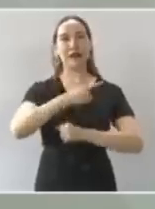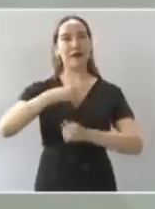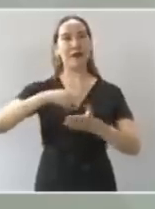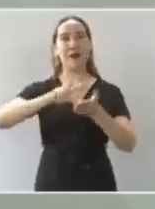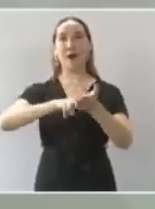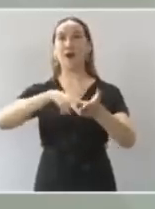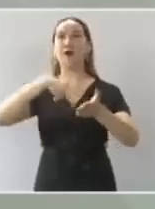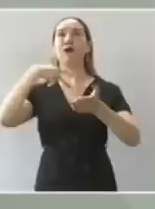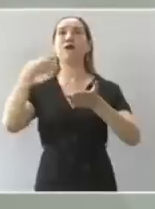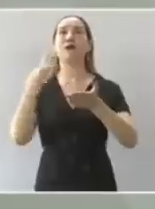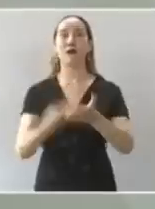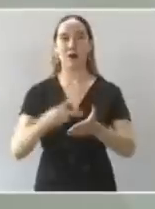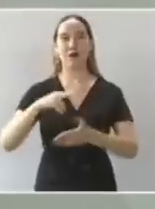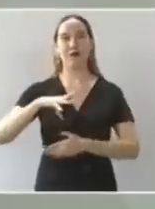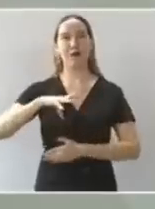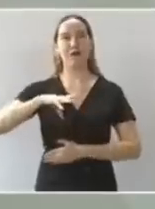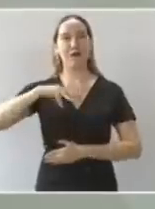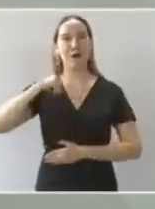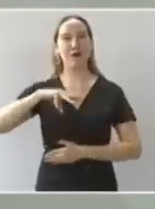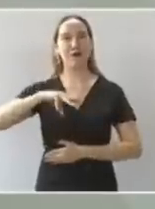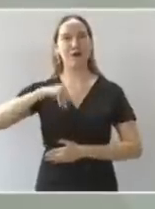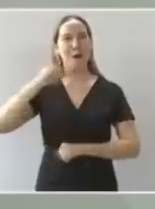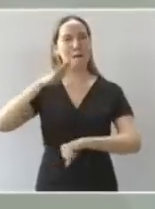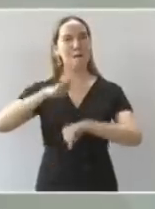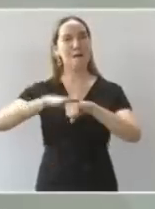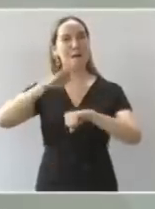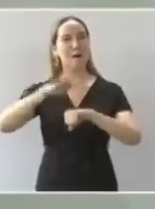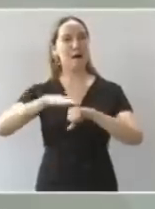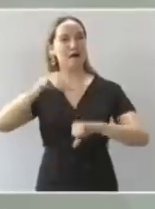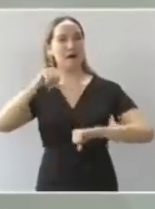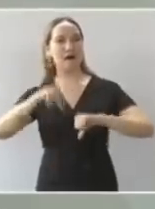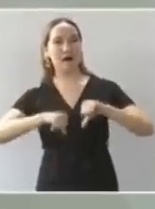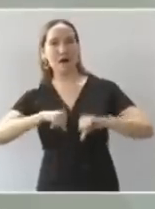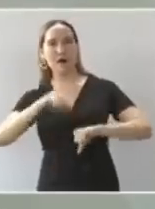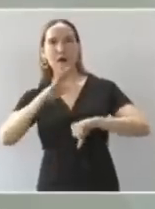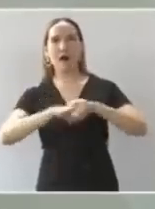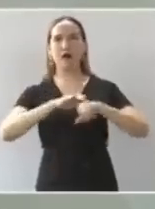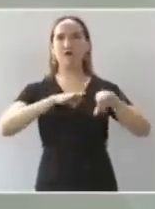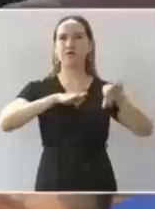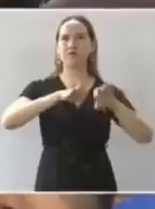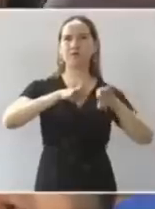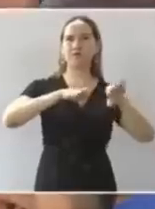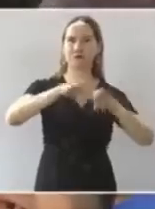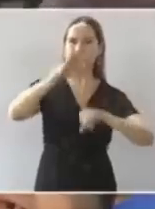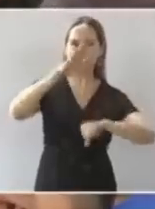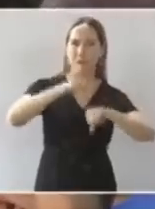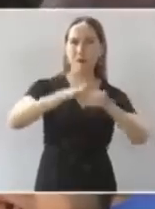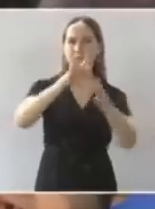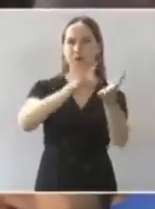Todavía vamos a hacer muchas cosas. Vamos a seguir trabajando por el pueblo.